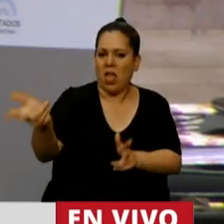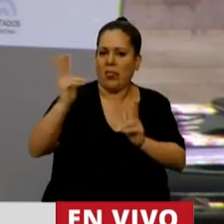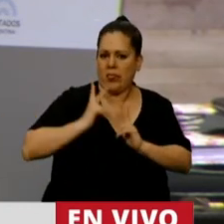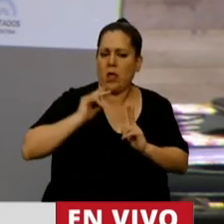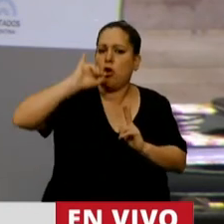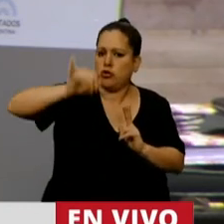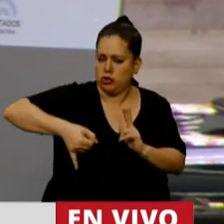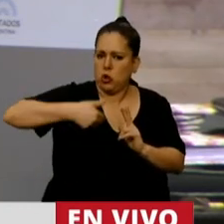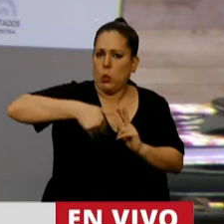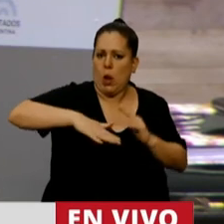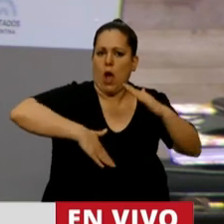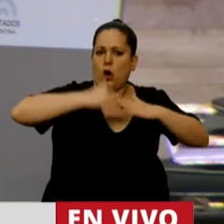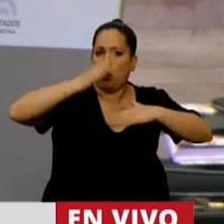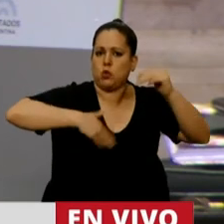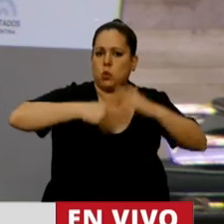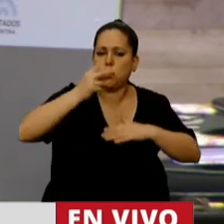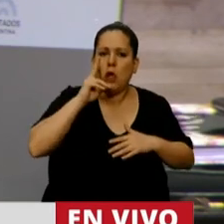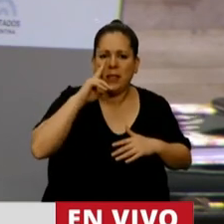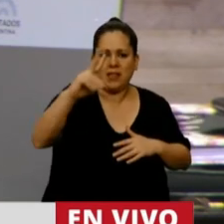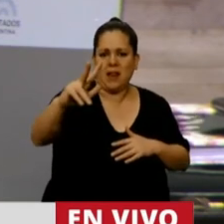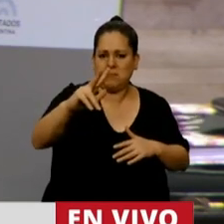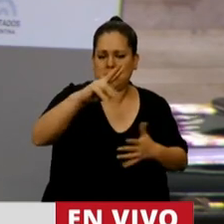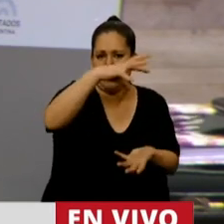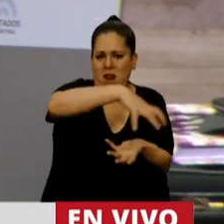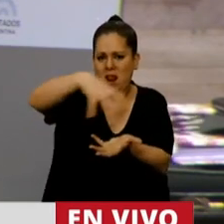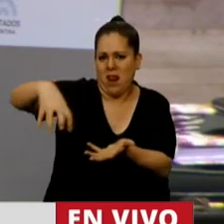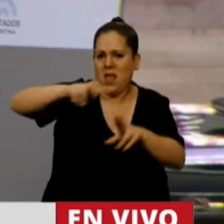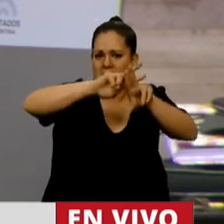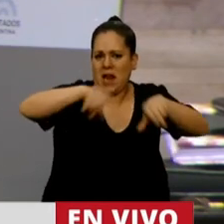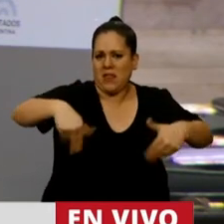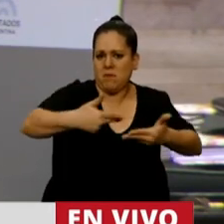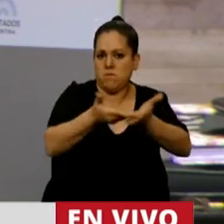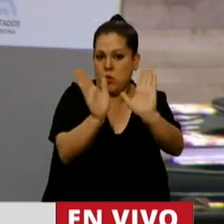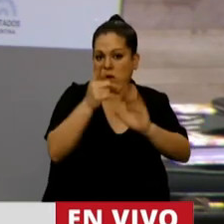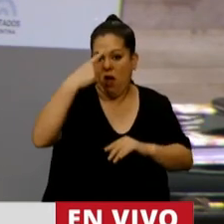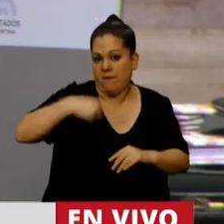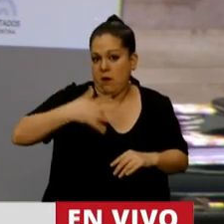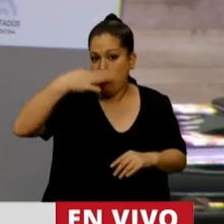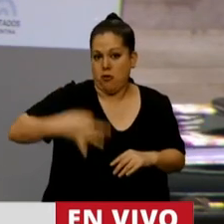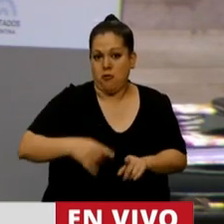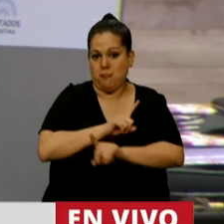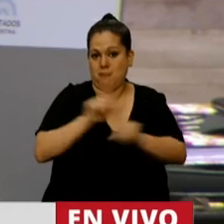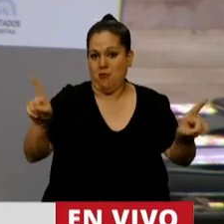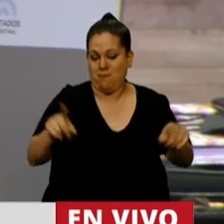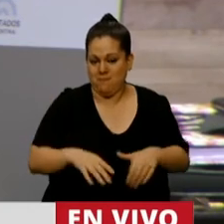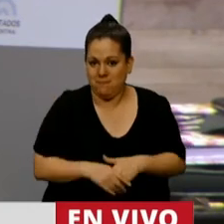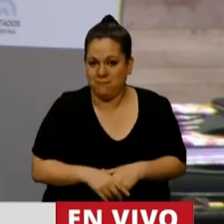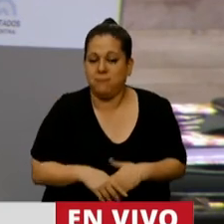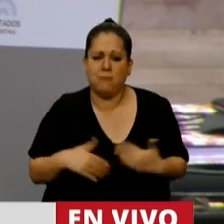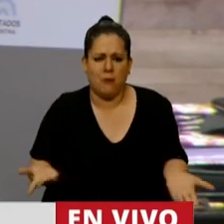construcción de 3.000 jardines públicos con financiamiento estatal, que no lo cumplió. Entonces, digo, cuando hay tanta